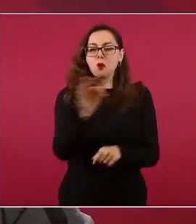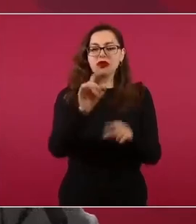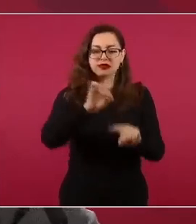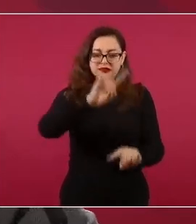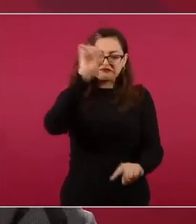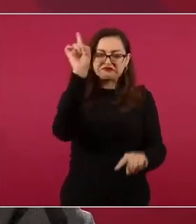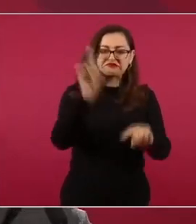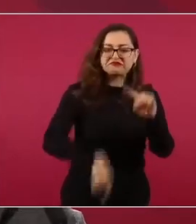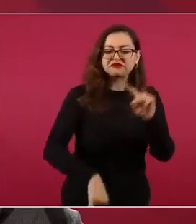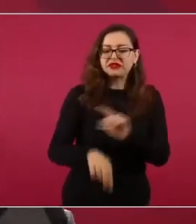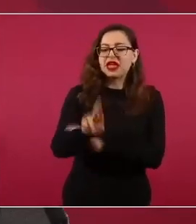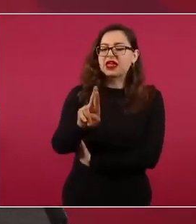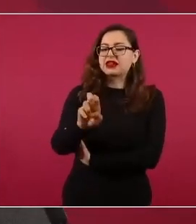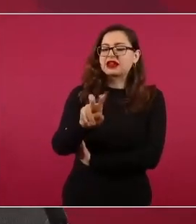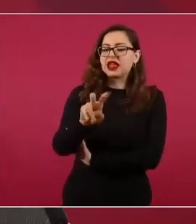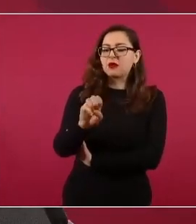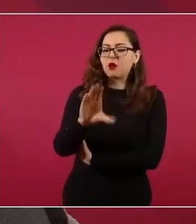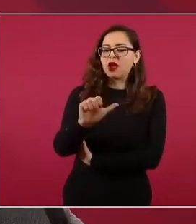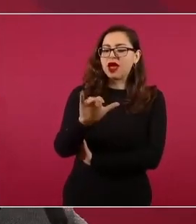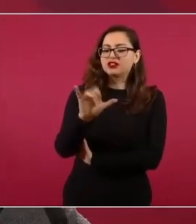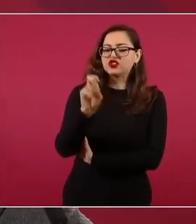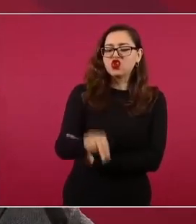Ahora, de acuerdo a la Constitución,